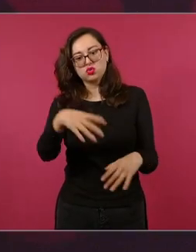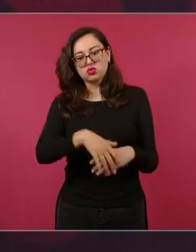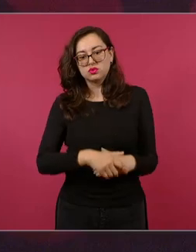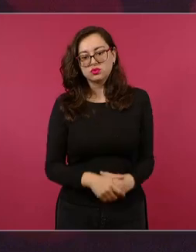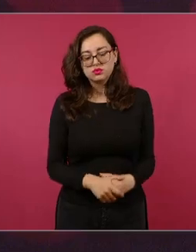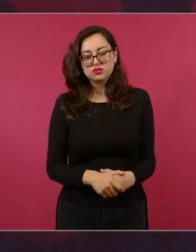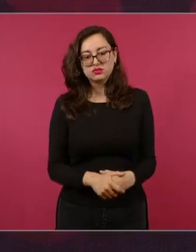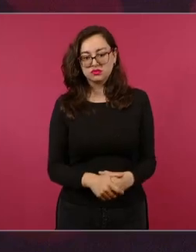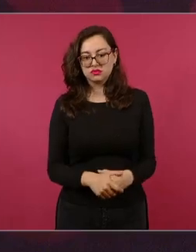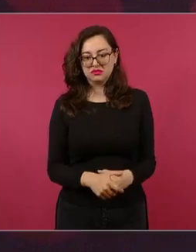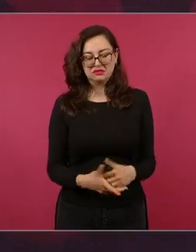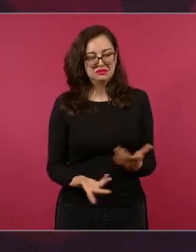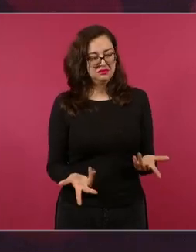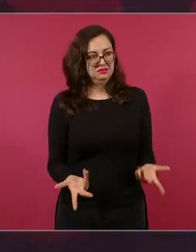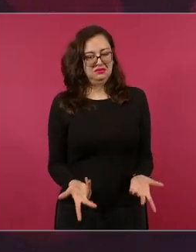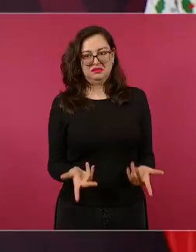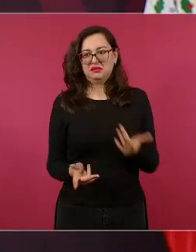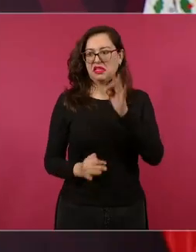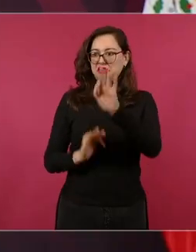y del menosprecio